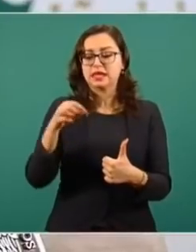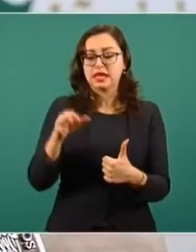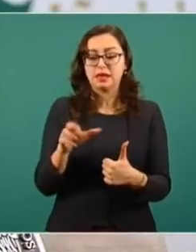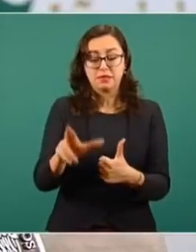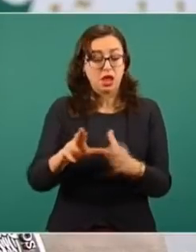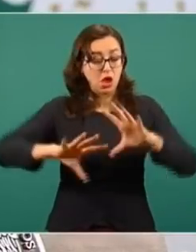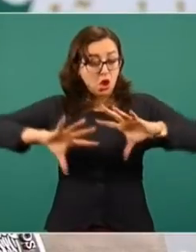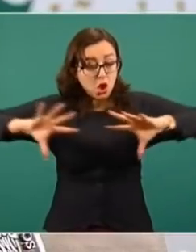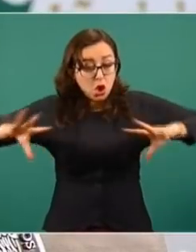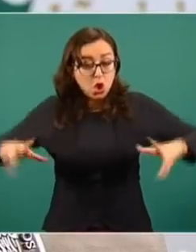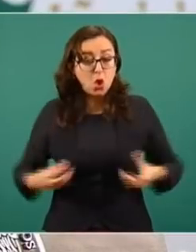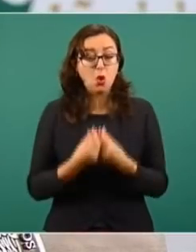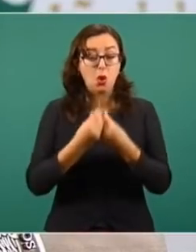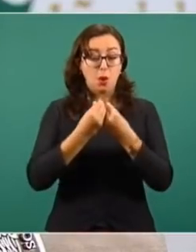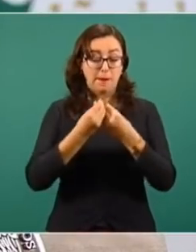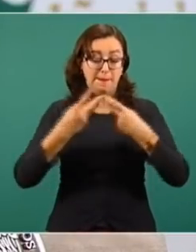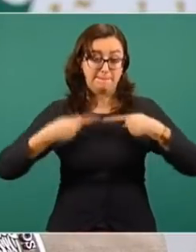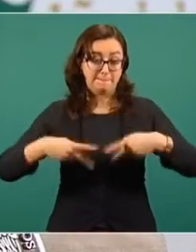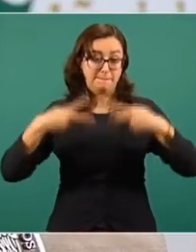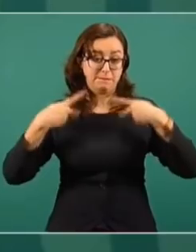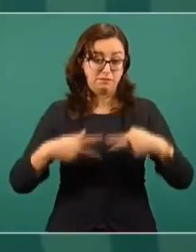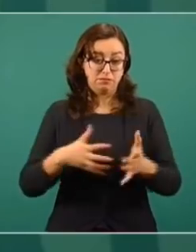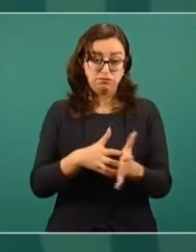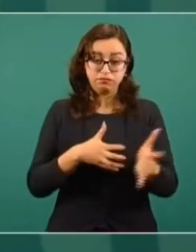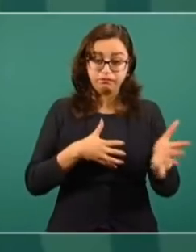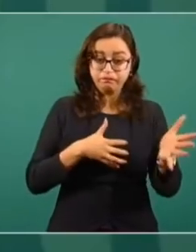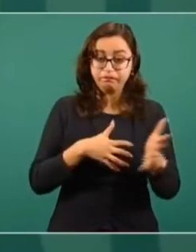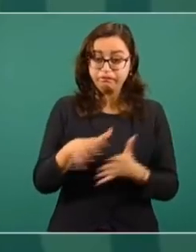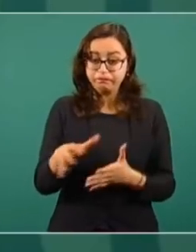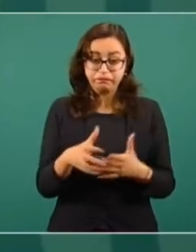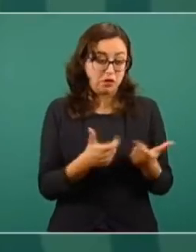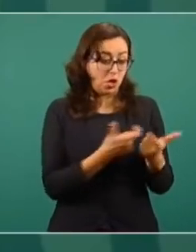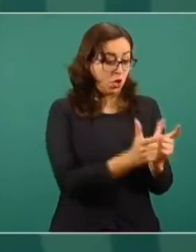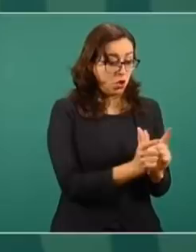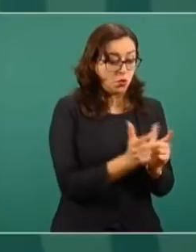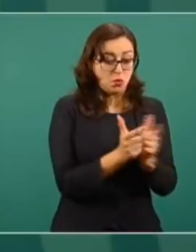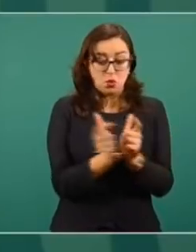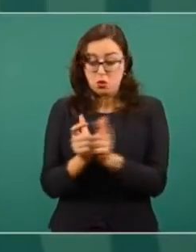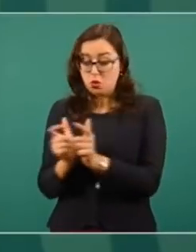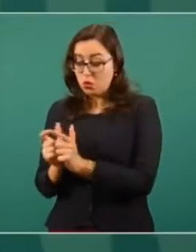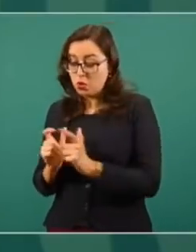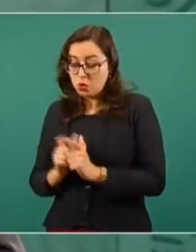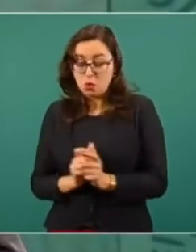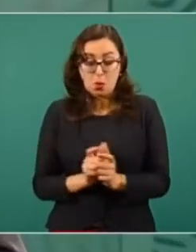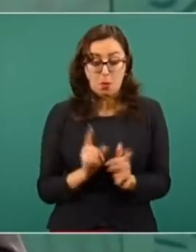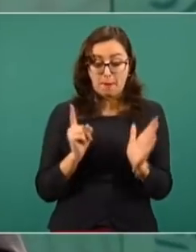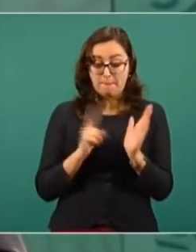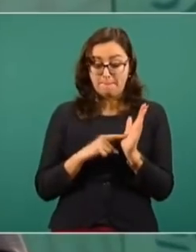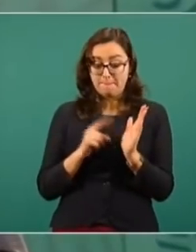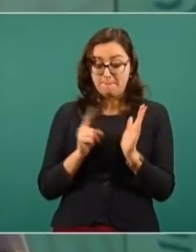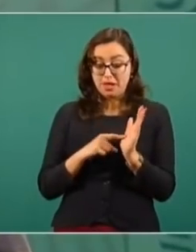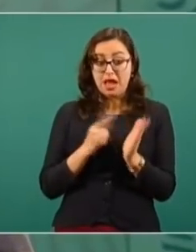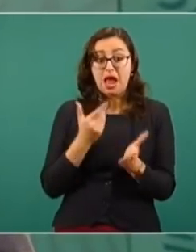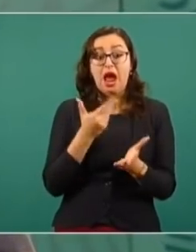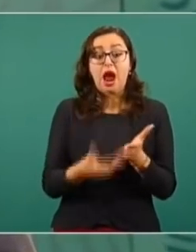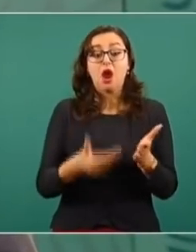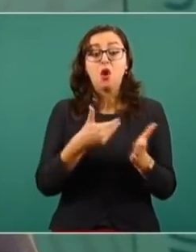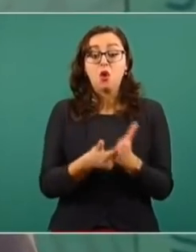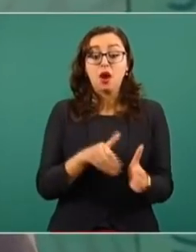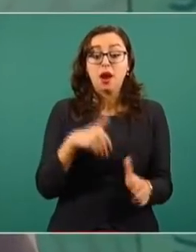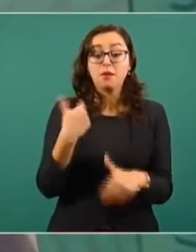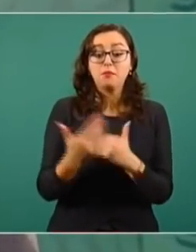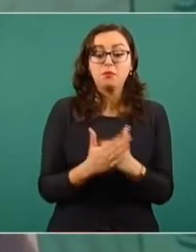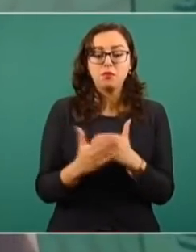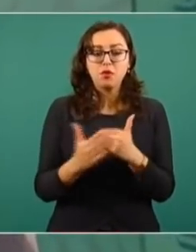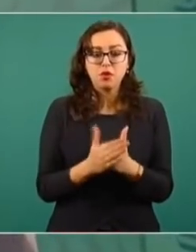ejército de vacunadores que tenemos hoy en el país, en lugar de mil, así como lo dijo el señor presidente, vamos a llevar